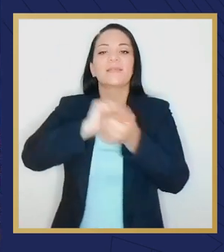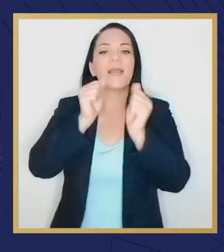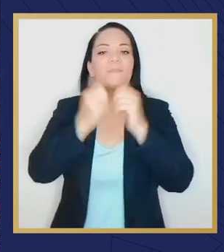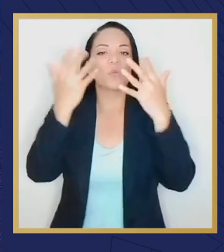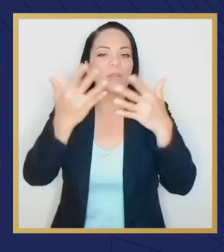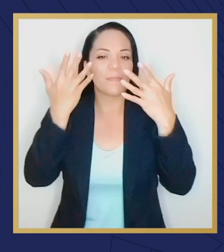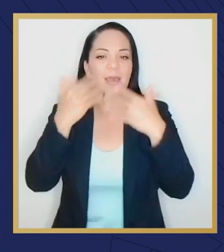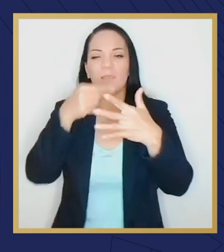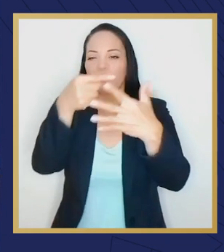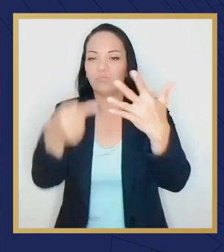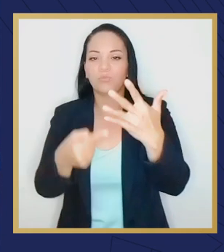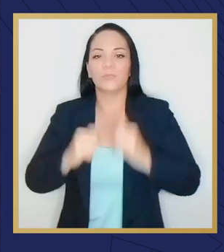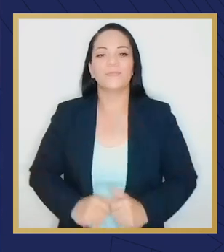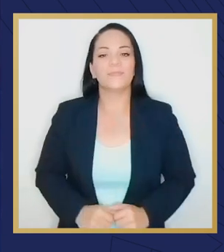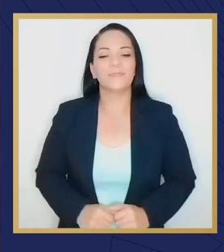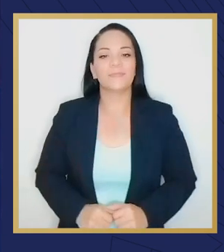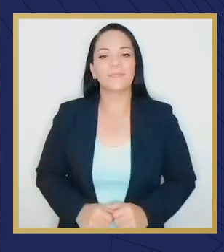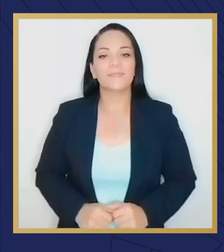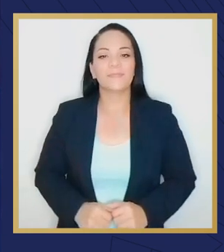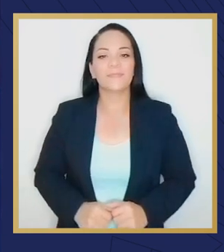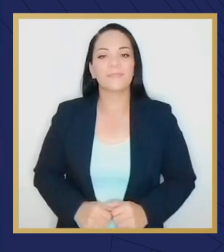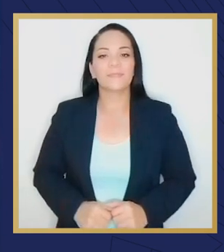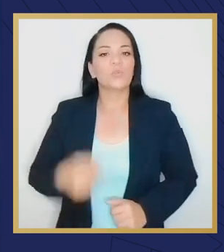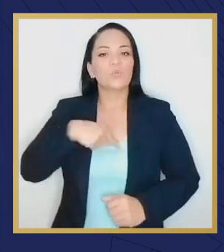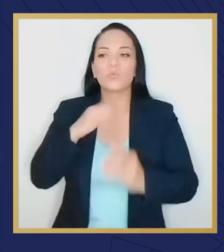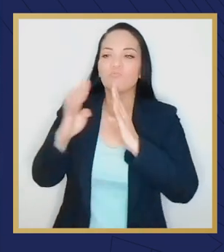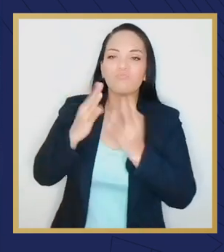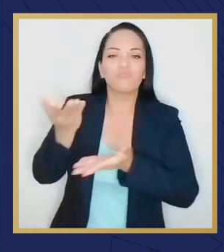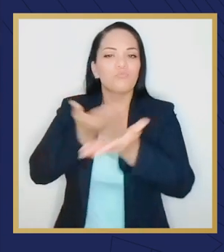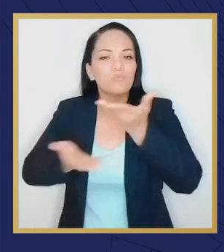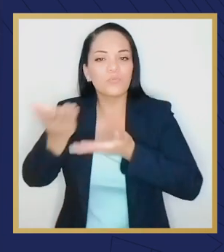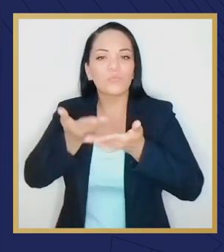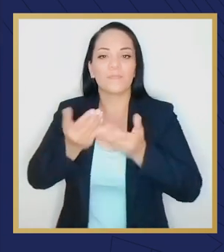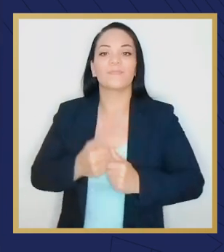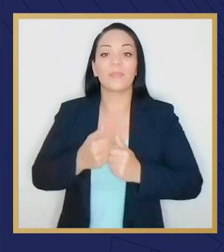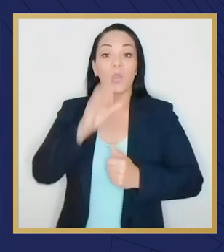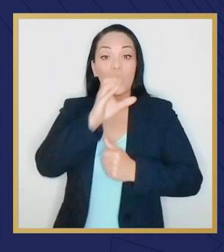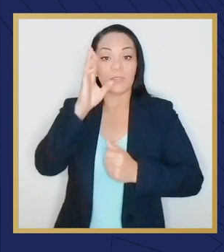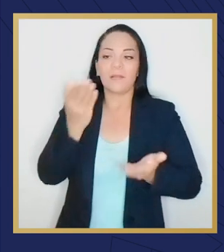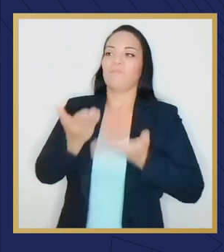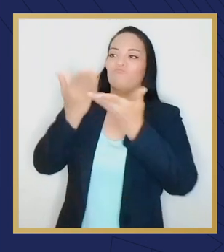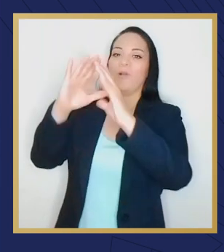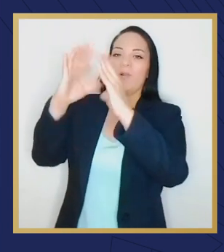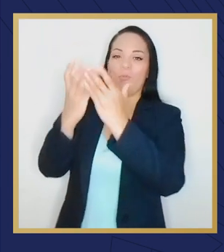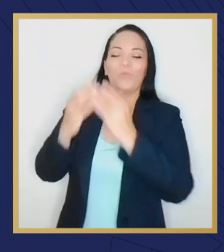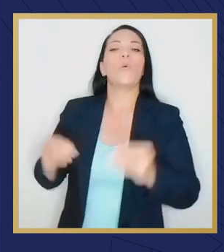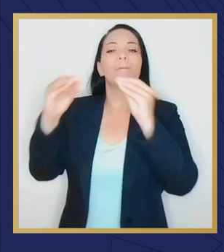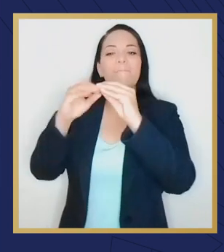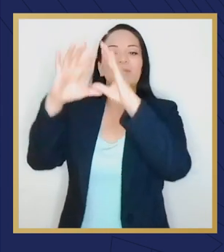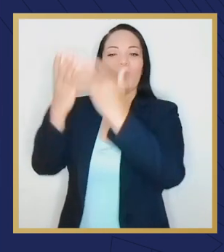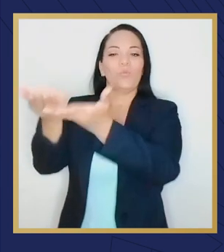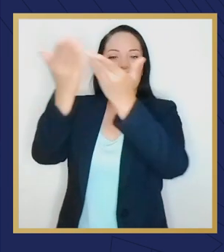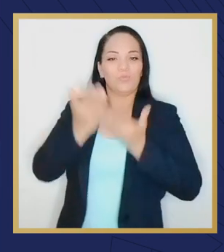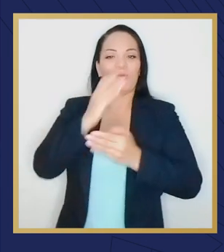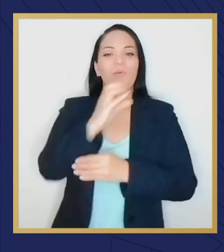climático y ese tipo de cosas. Vamos, colaboramos, llevamos más Costa Rica al mundo y más